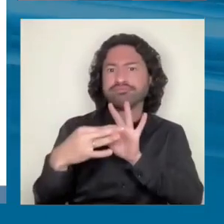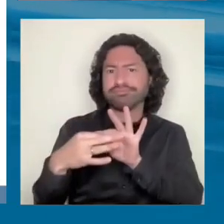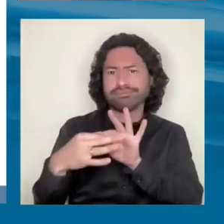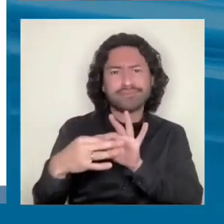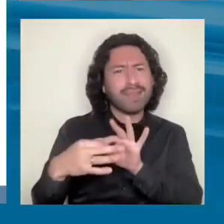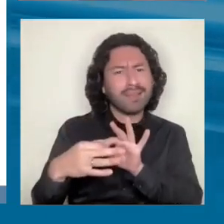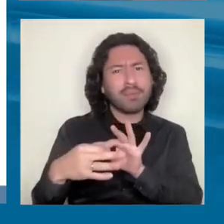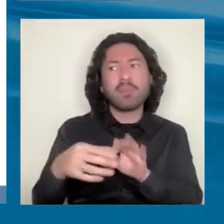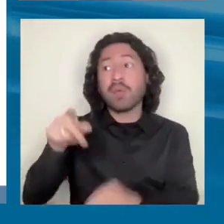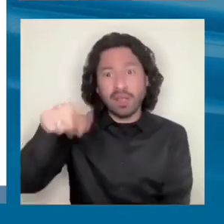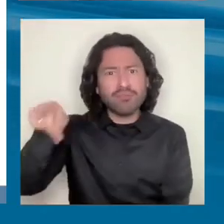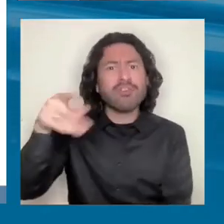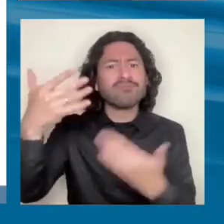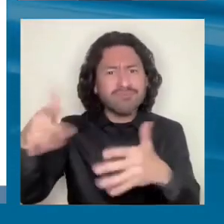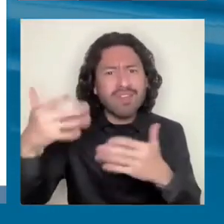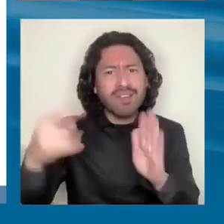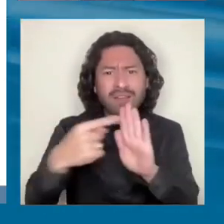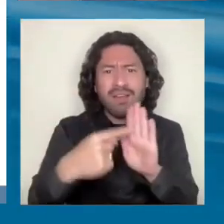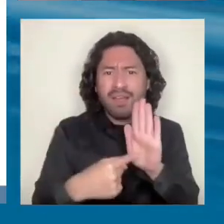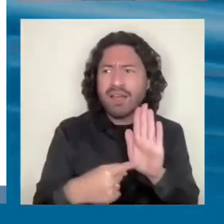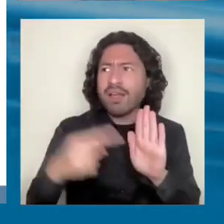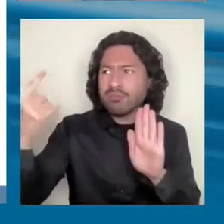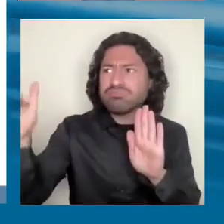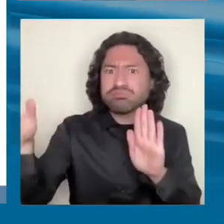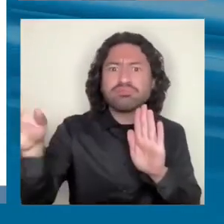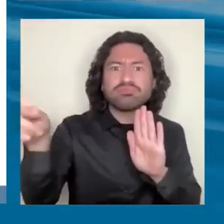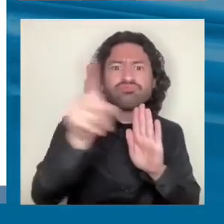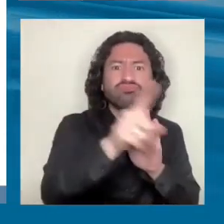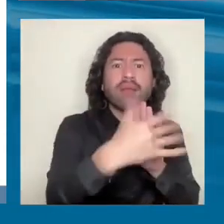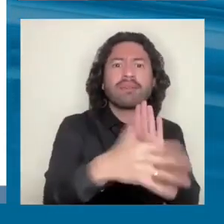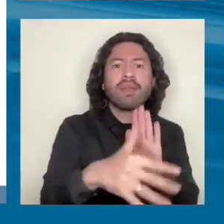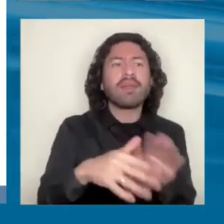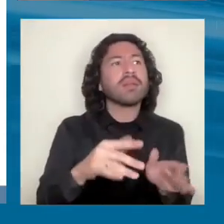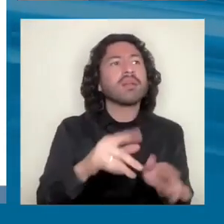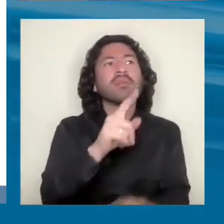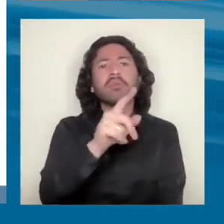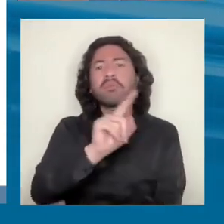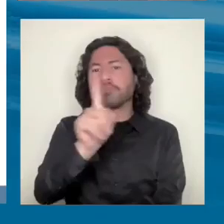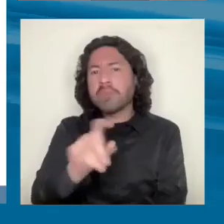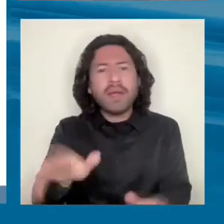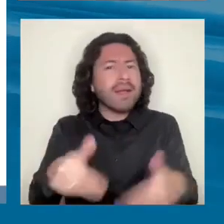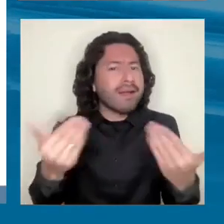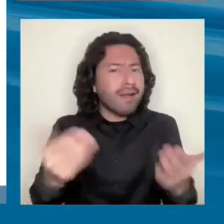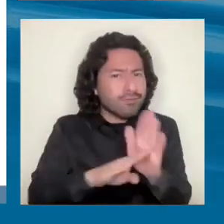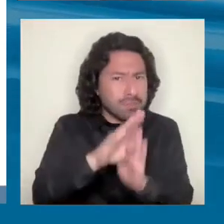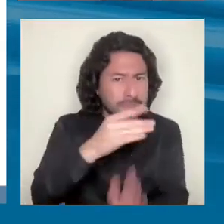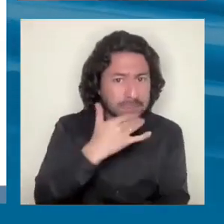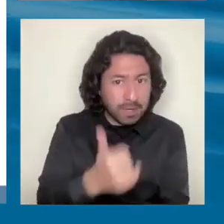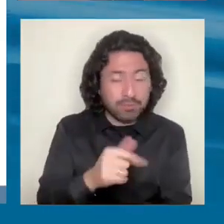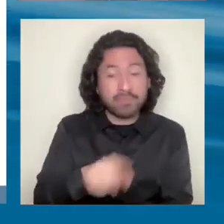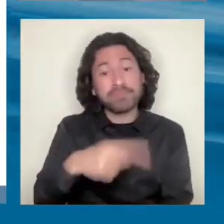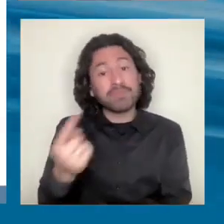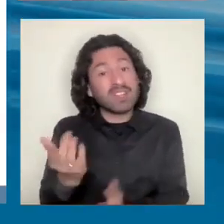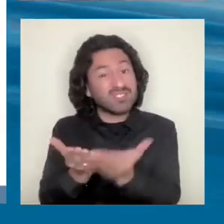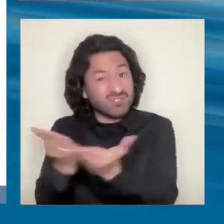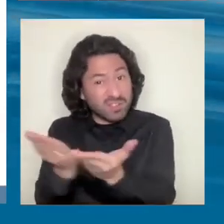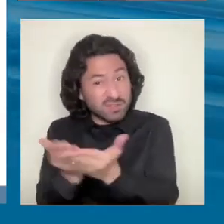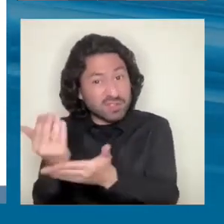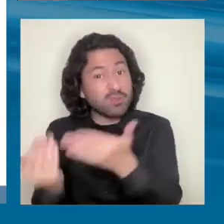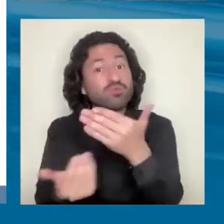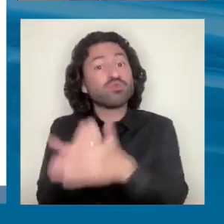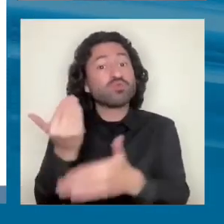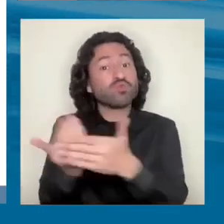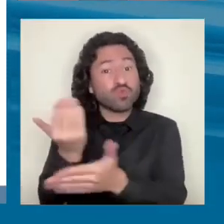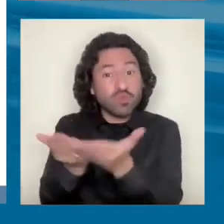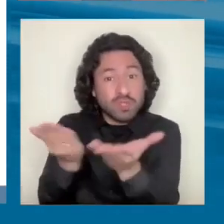haciendo estas cosas. La cosa es cómo lo están haciendo, cómo se puede mejorar. Servicios, ya hablé de exportación de servicios modernos, todo el tema de